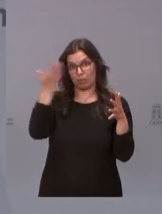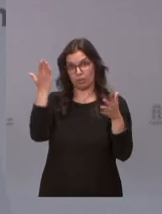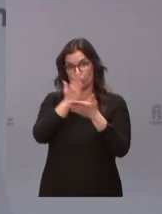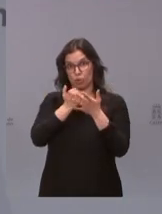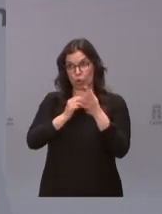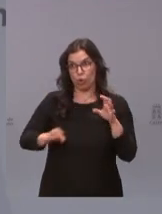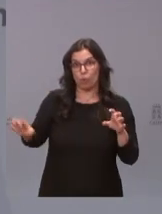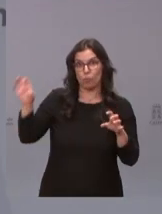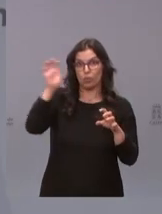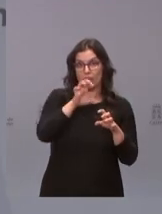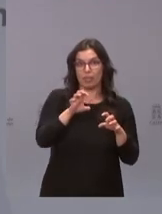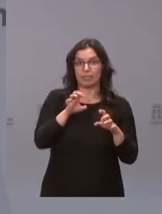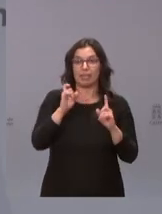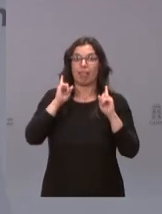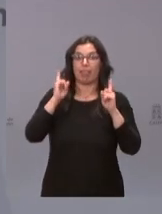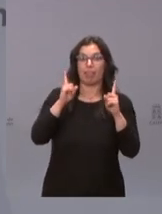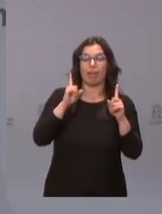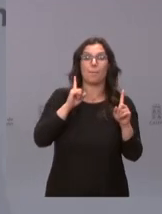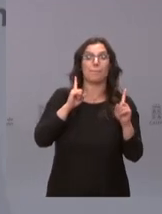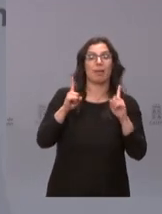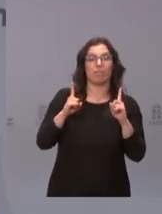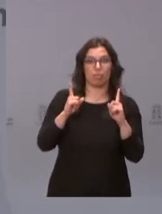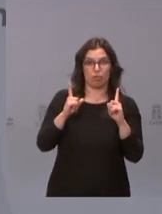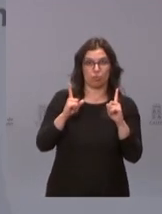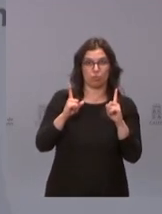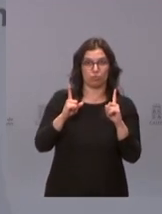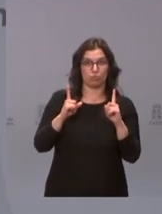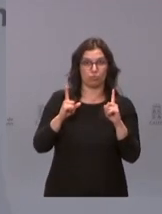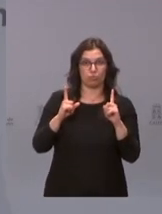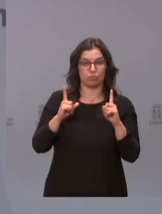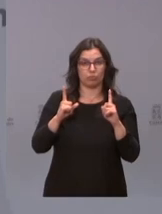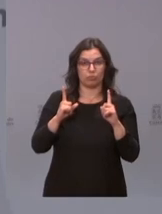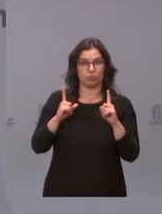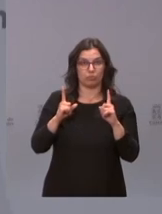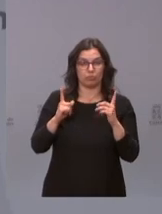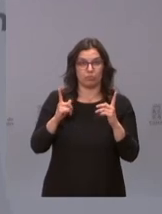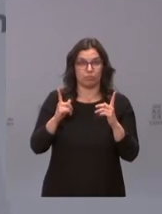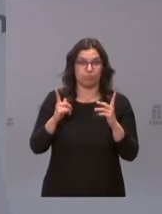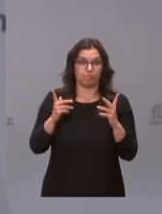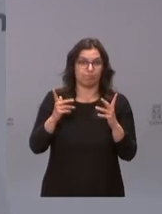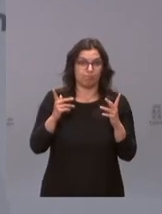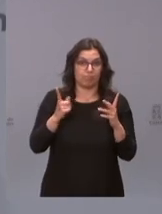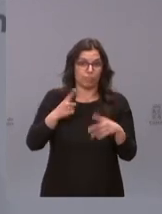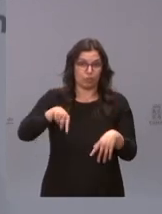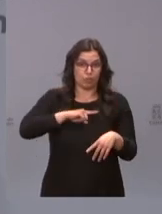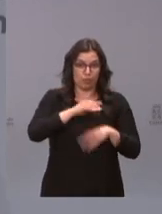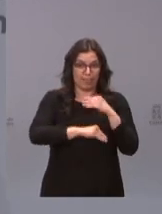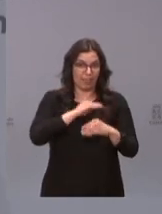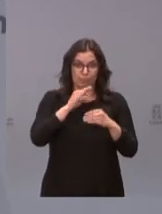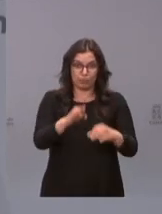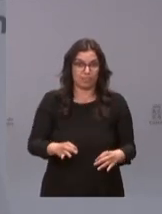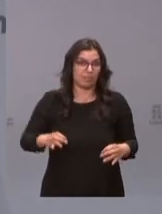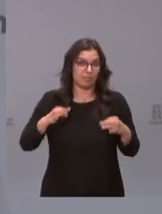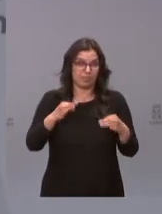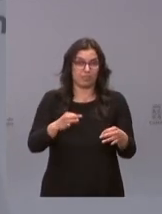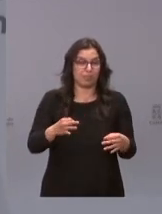anticiparnos prevenir algo que va en nuestra práctica habitual por